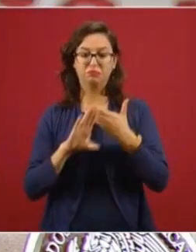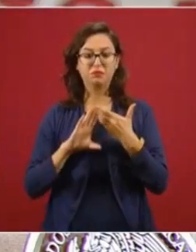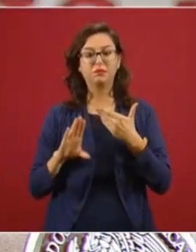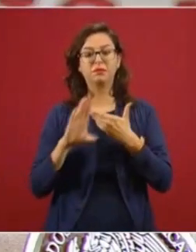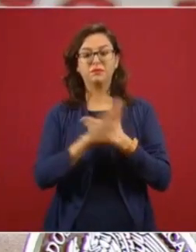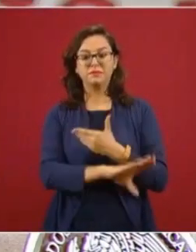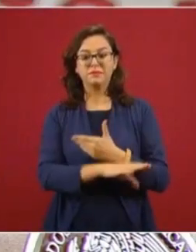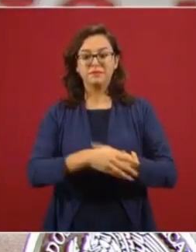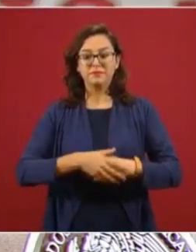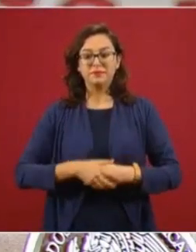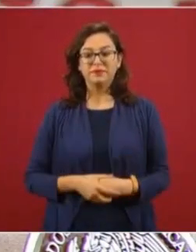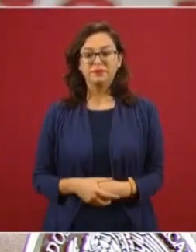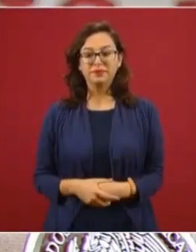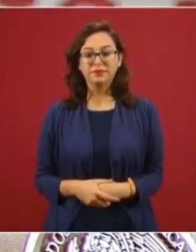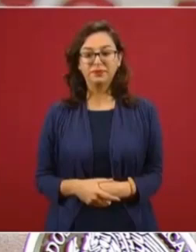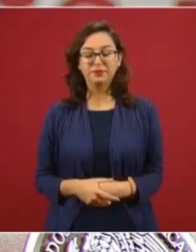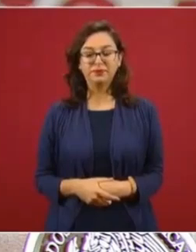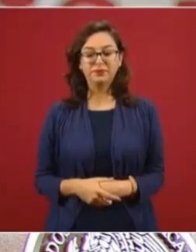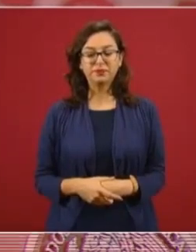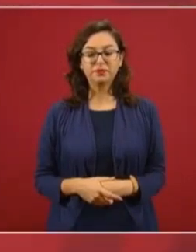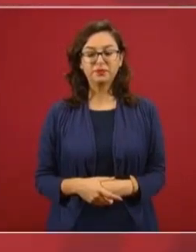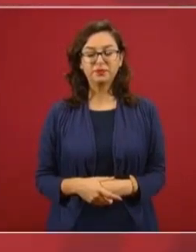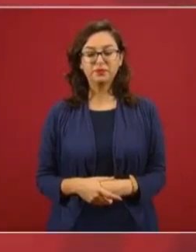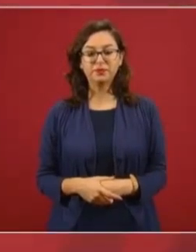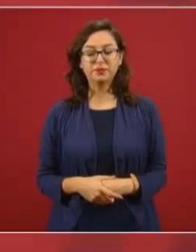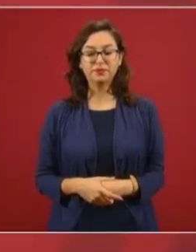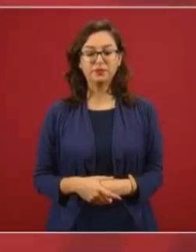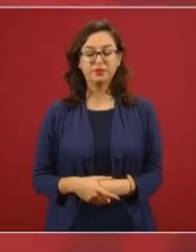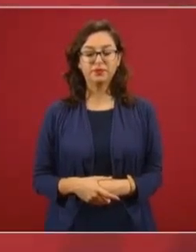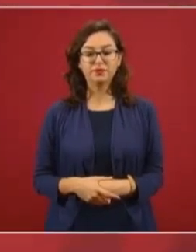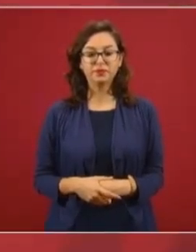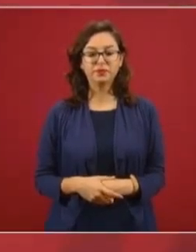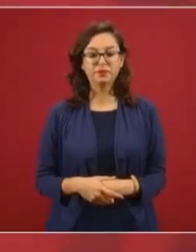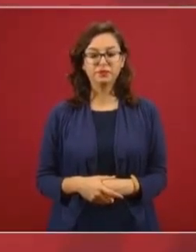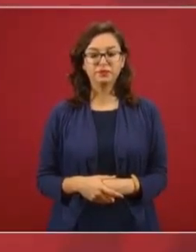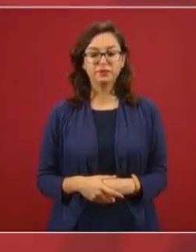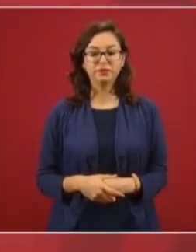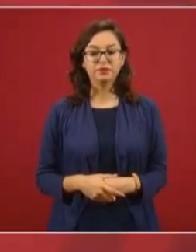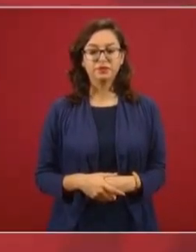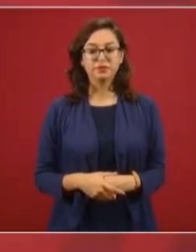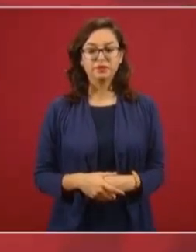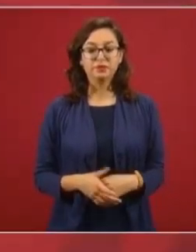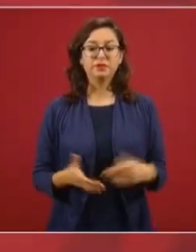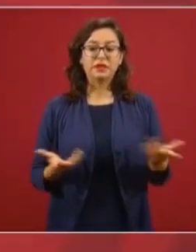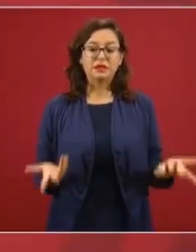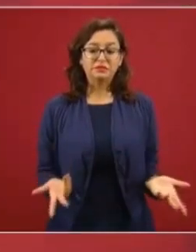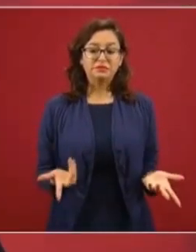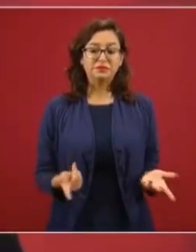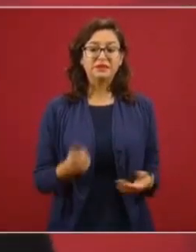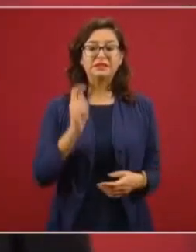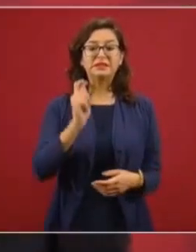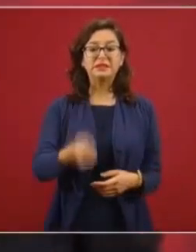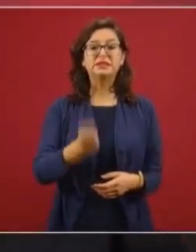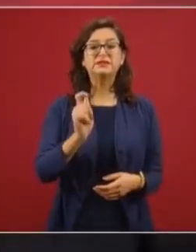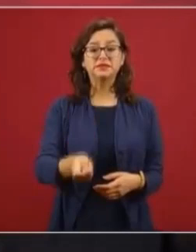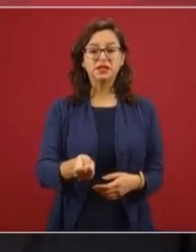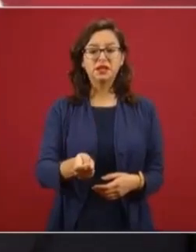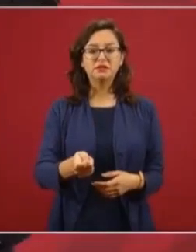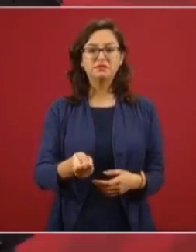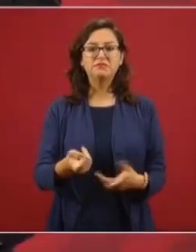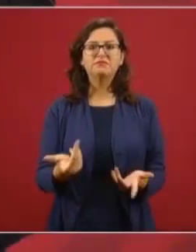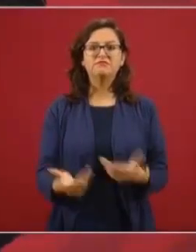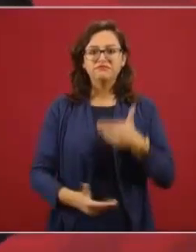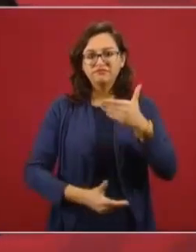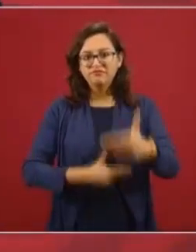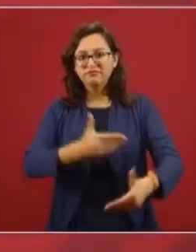que significa tranquilidad y